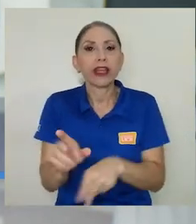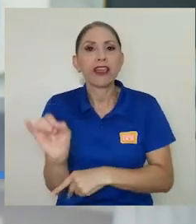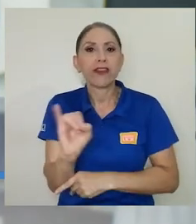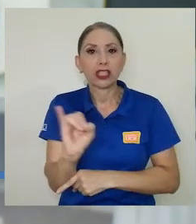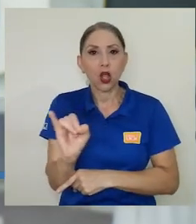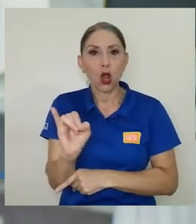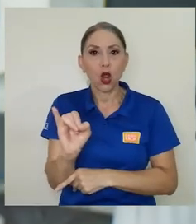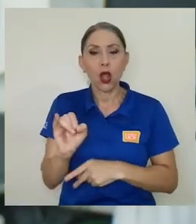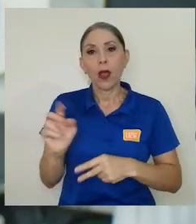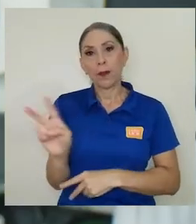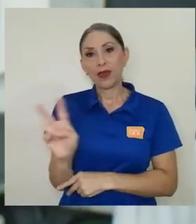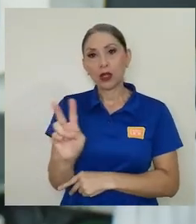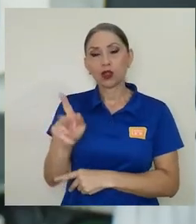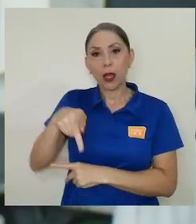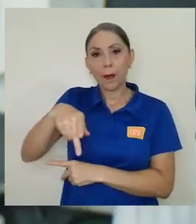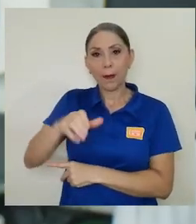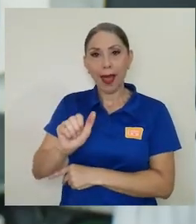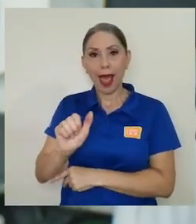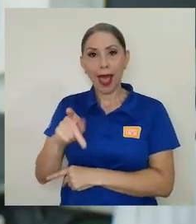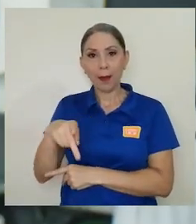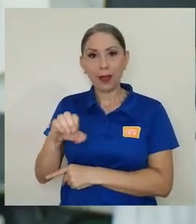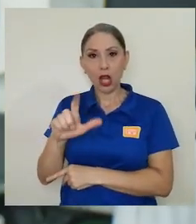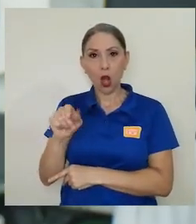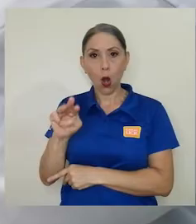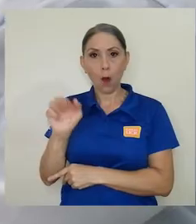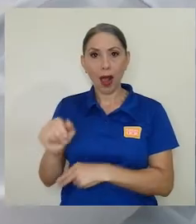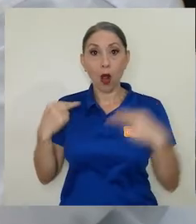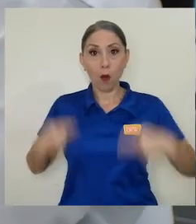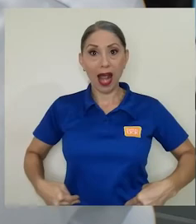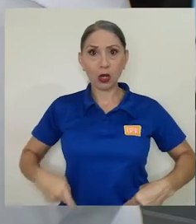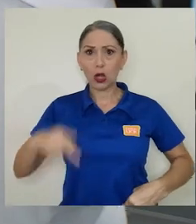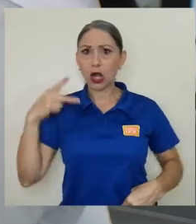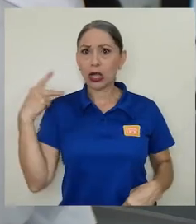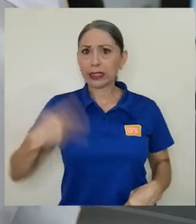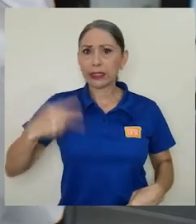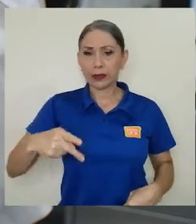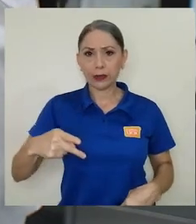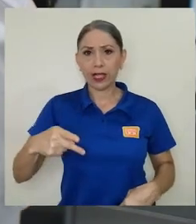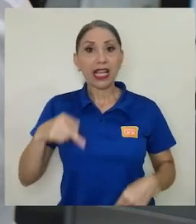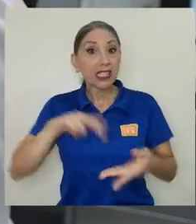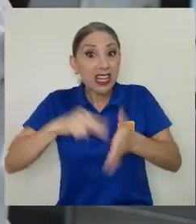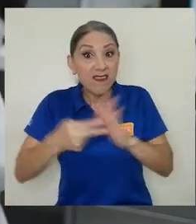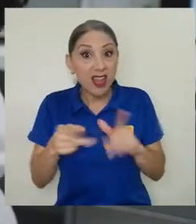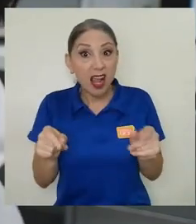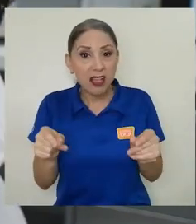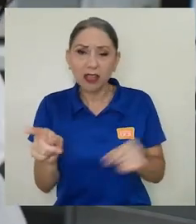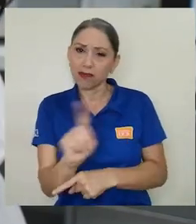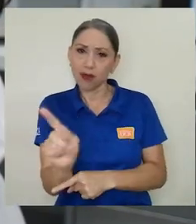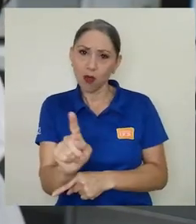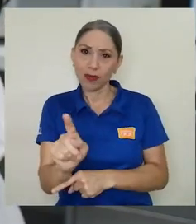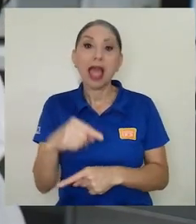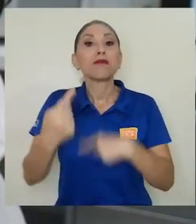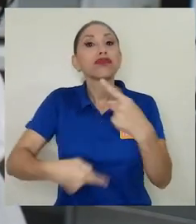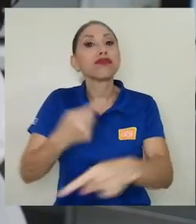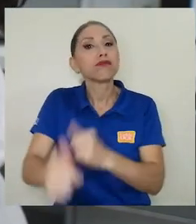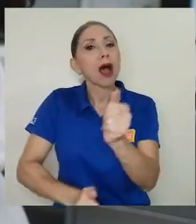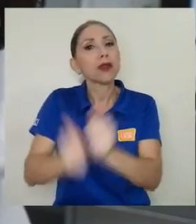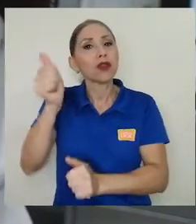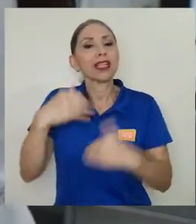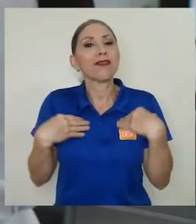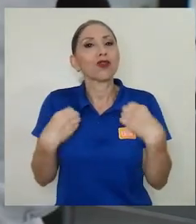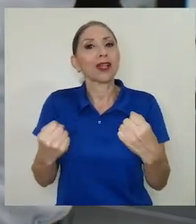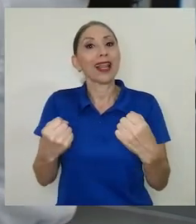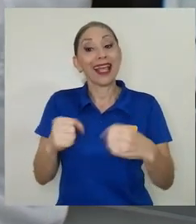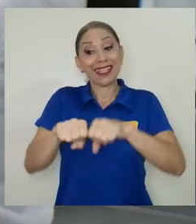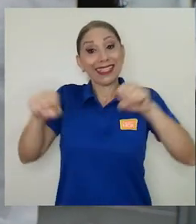riesgo. Eso no quiere decir que la persona va a desarrollar cáncer, sino que en la mayoría de los casos más bien la persona se va a curar porque su sistema inmunológico va a